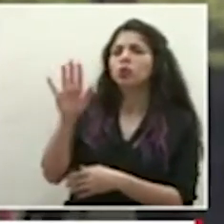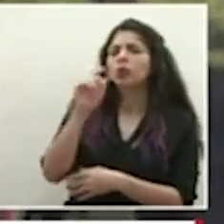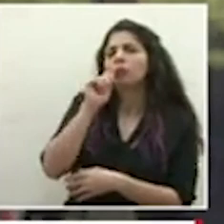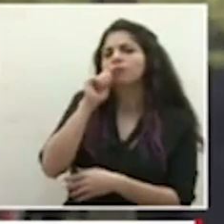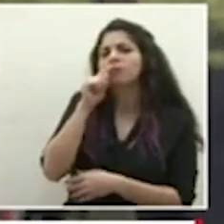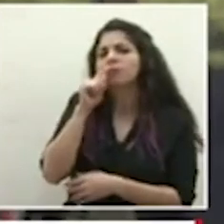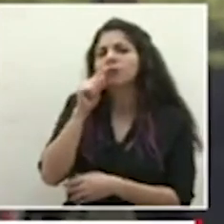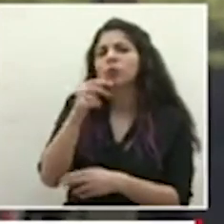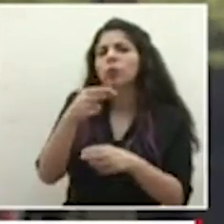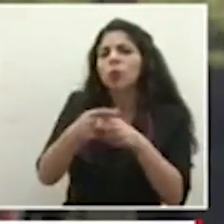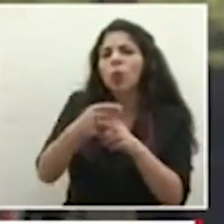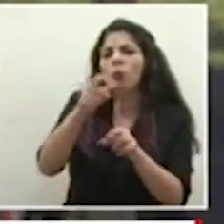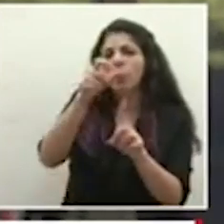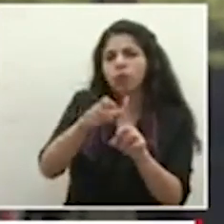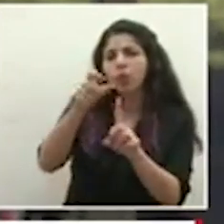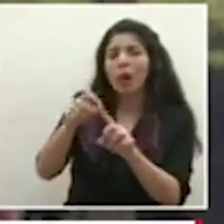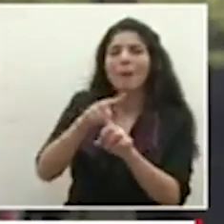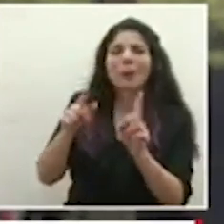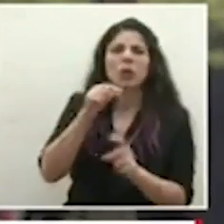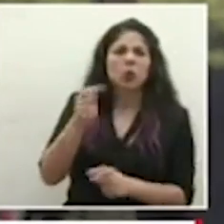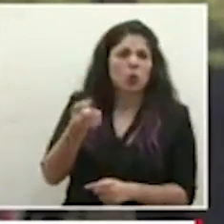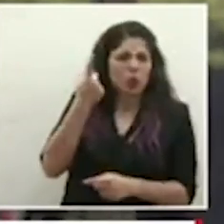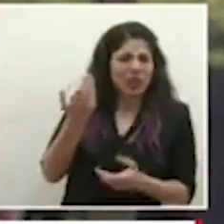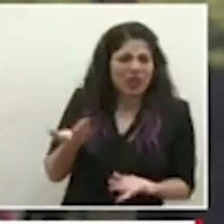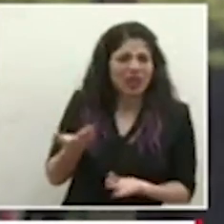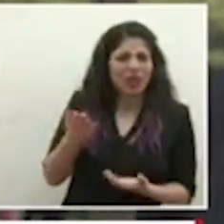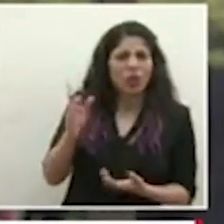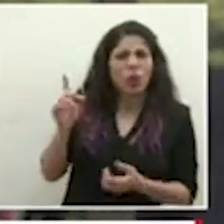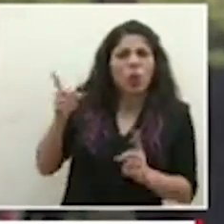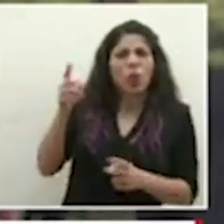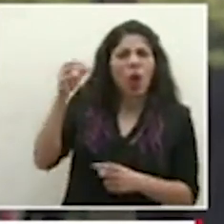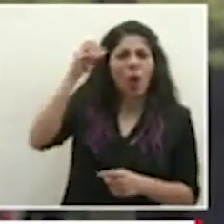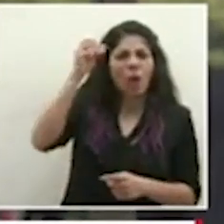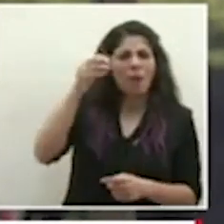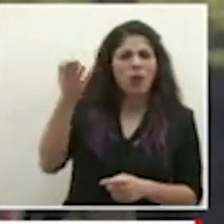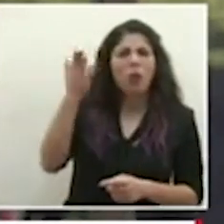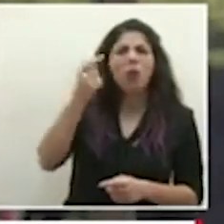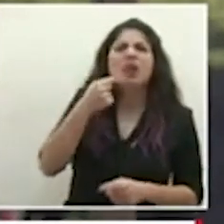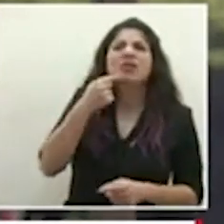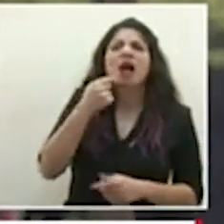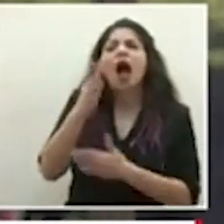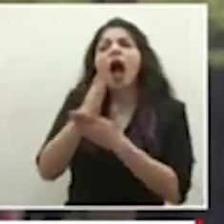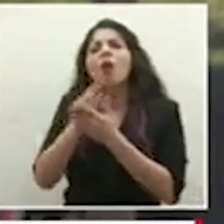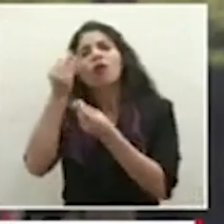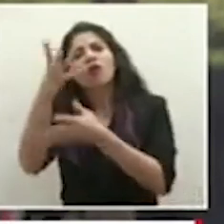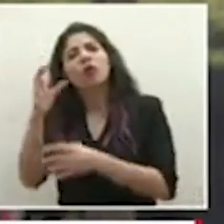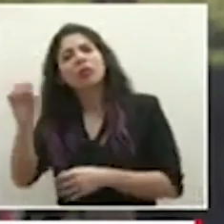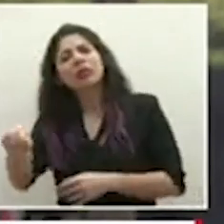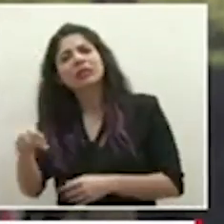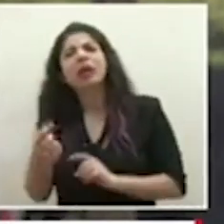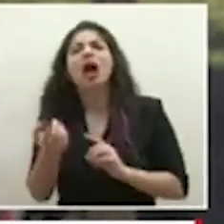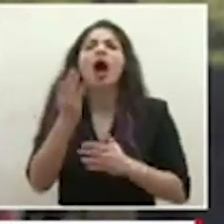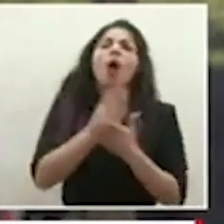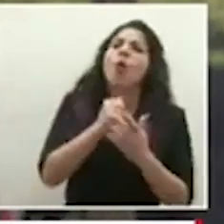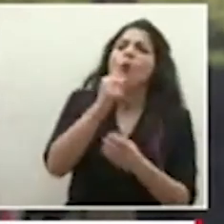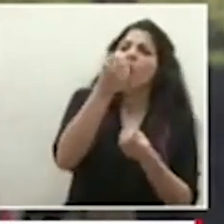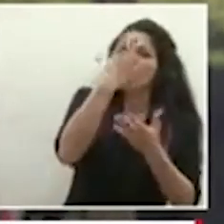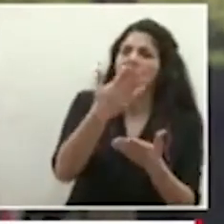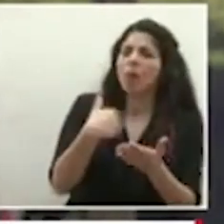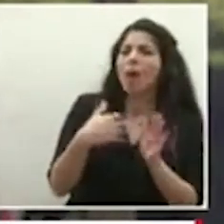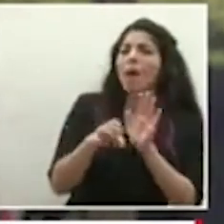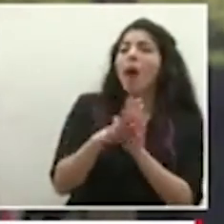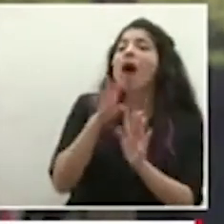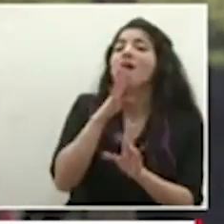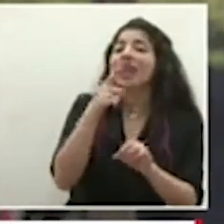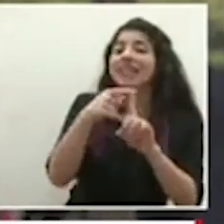identidad de estas personas pero no entiendo el criterio que se tiene para en qué casos dar información y en qué casos no le hablo del caso